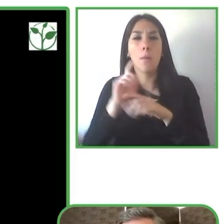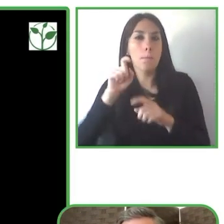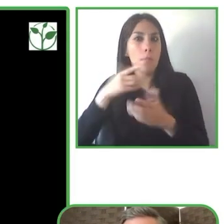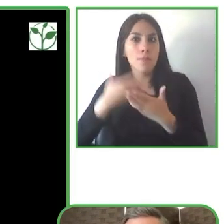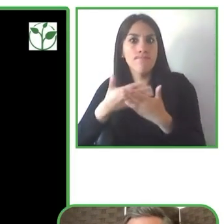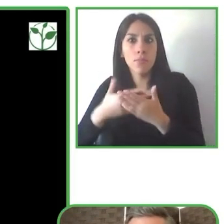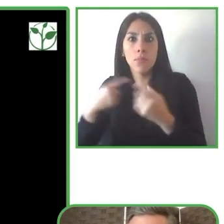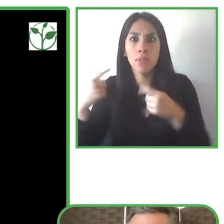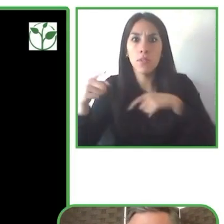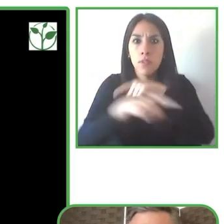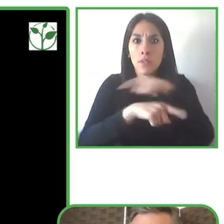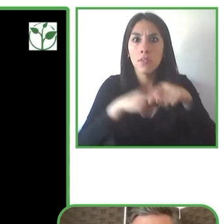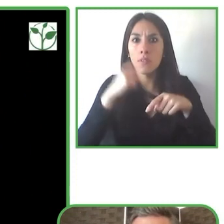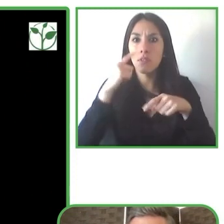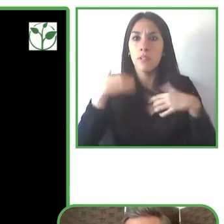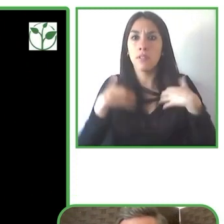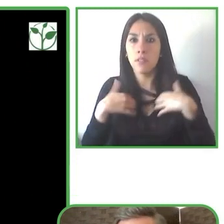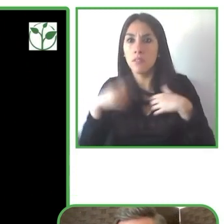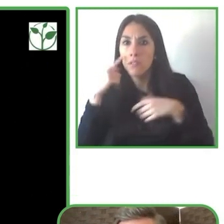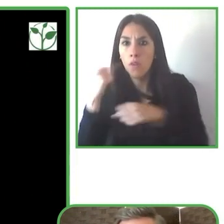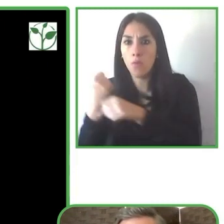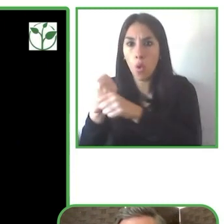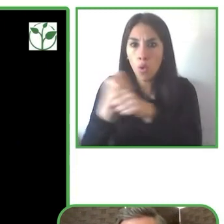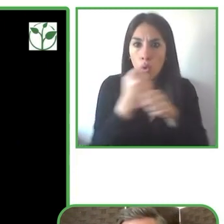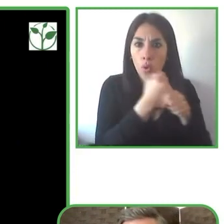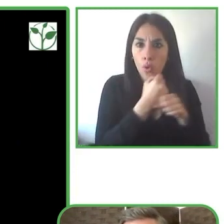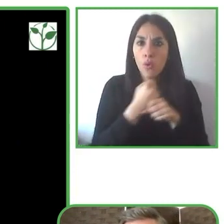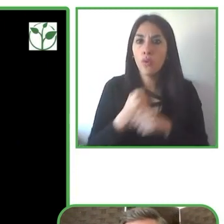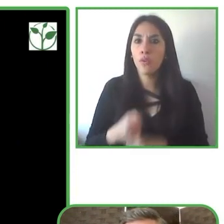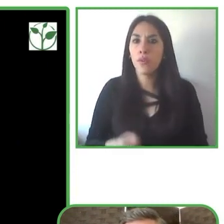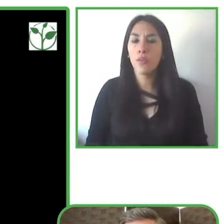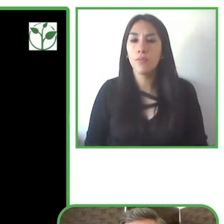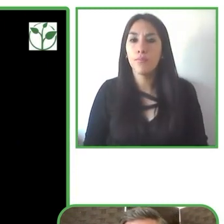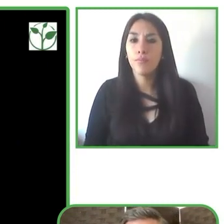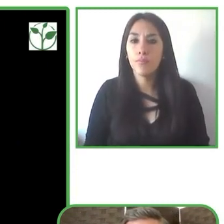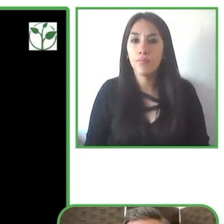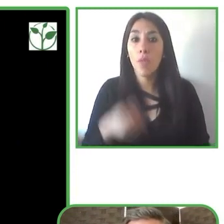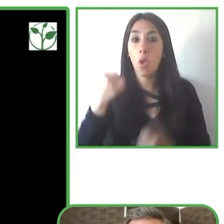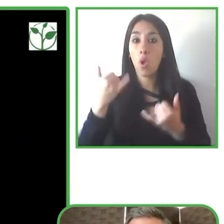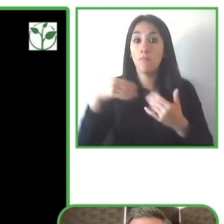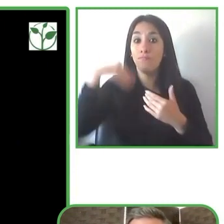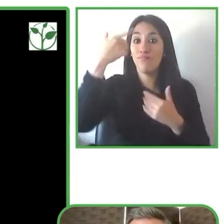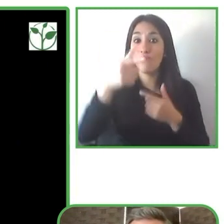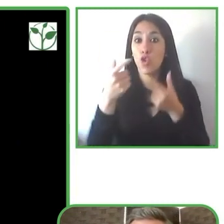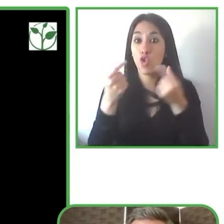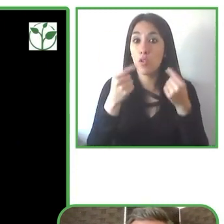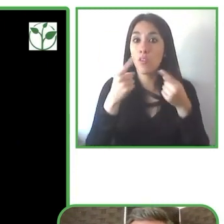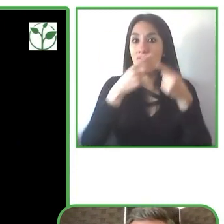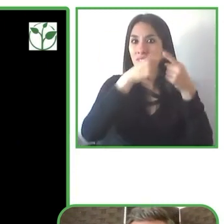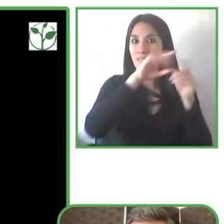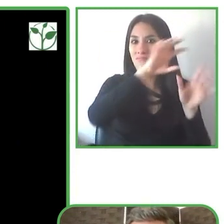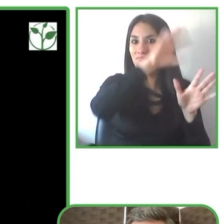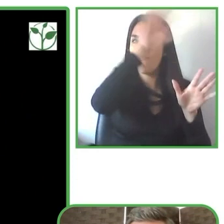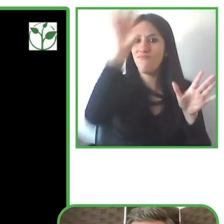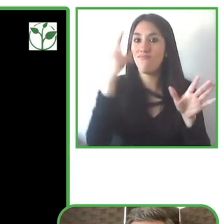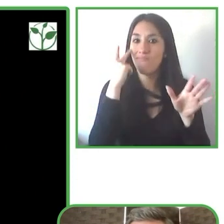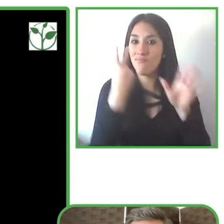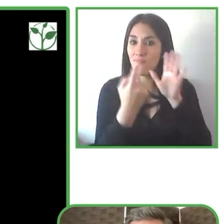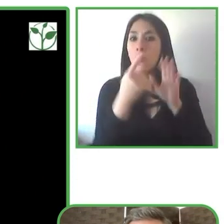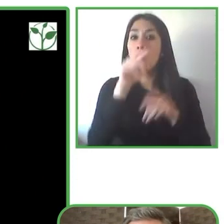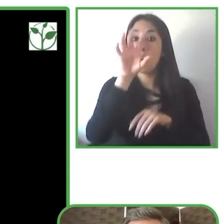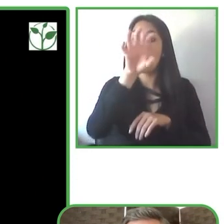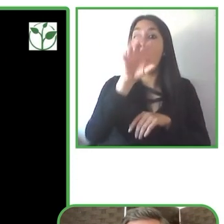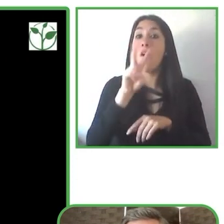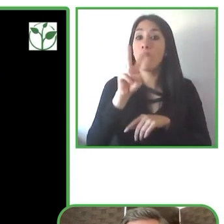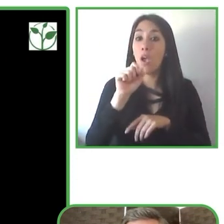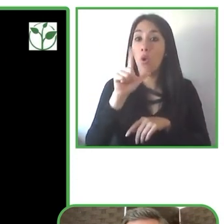para poder crear el cambio cuando hablamos acerca del cambio del sistema tenemos lo que tenemos